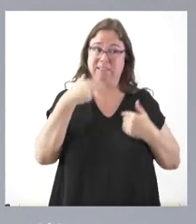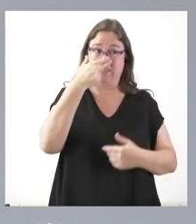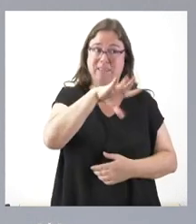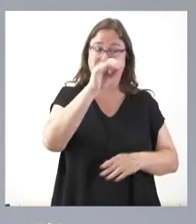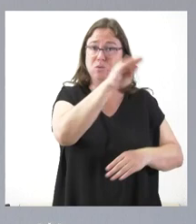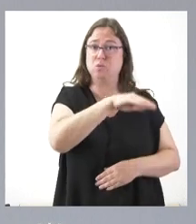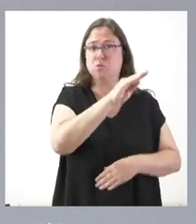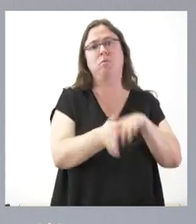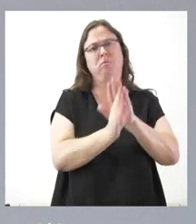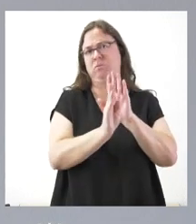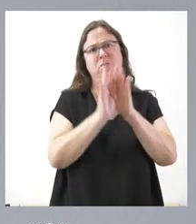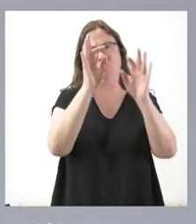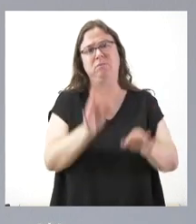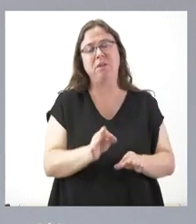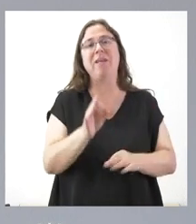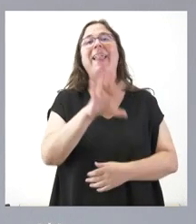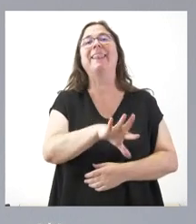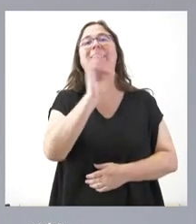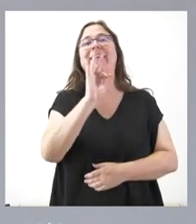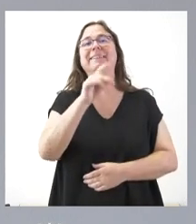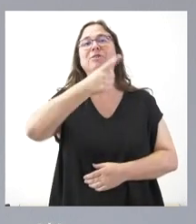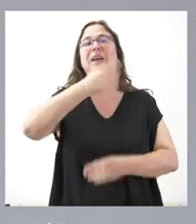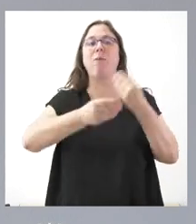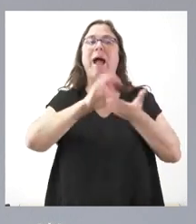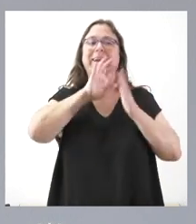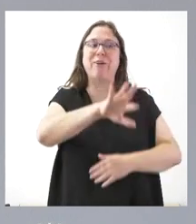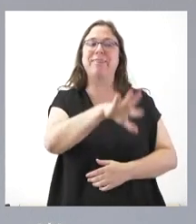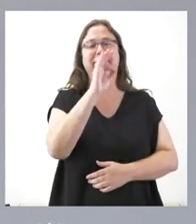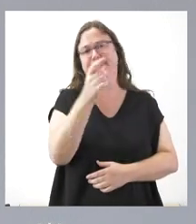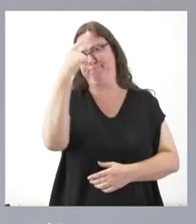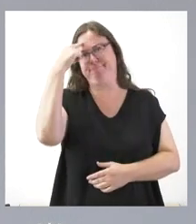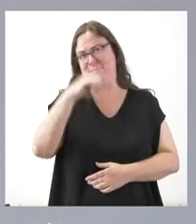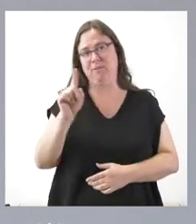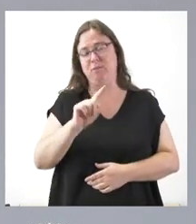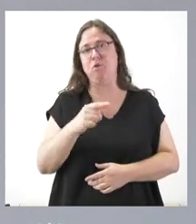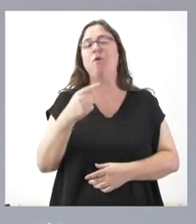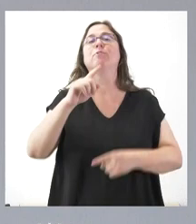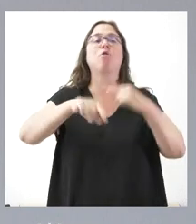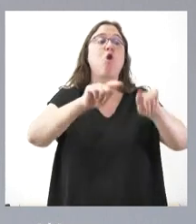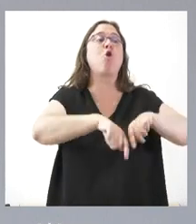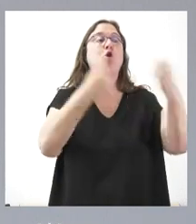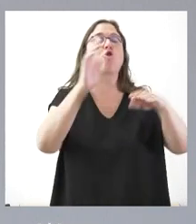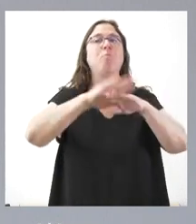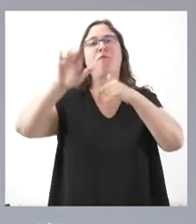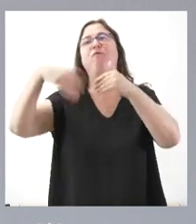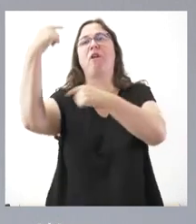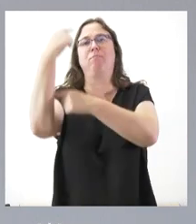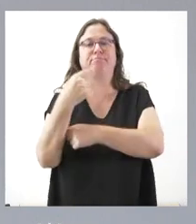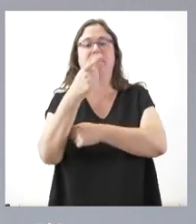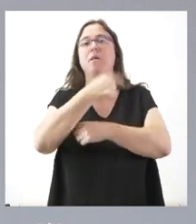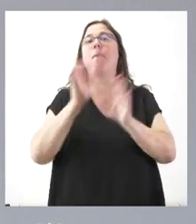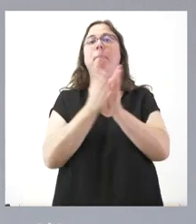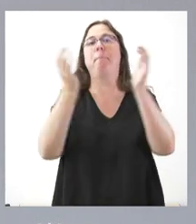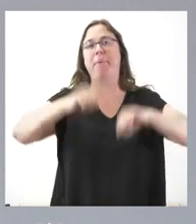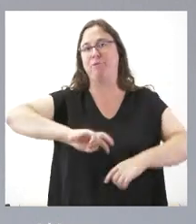hubiera continuado y que no es una decisión tomada en Castilla y León, como ustedes conocen, la que dio lugar la ruptura de ese pacto y otros pactos